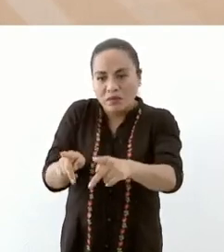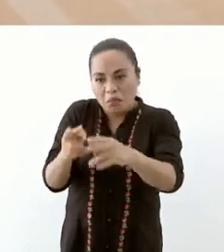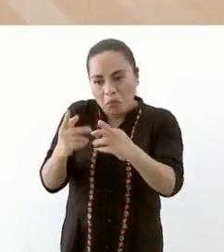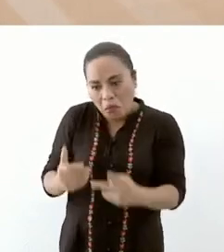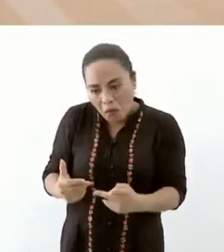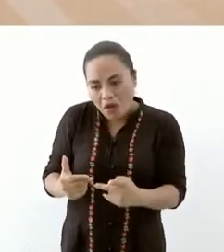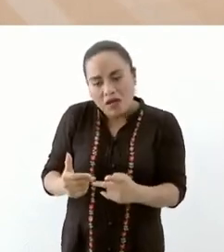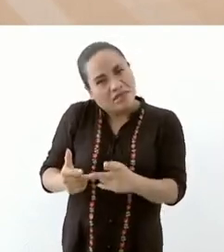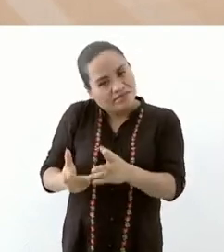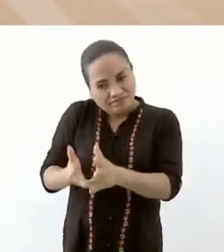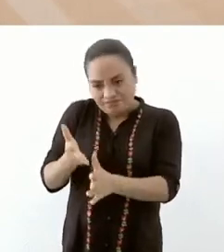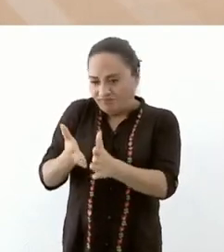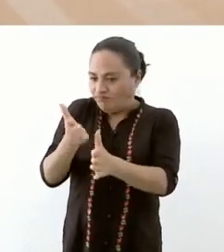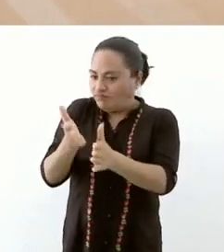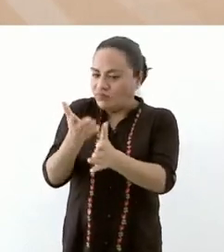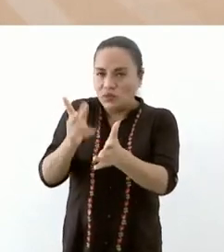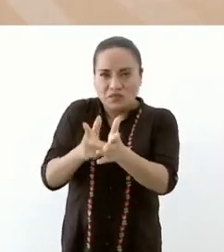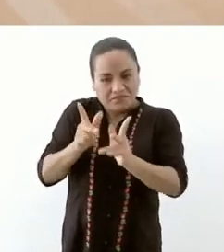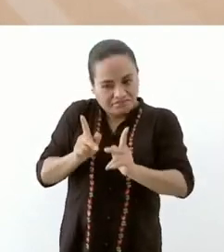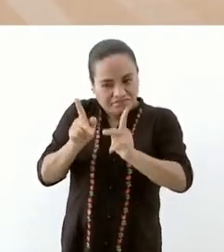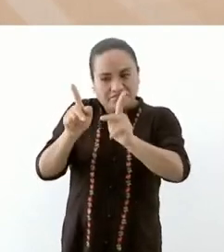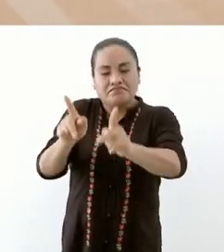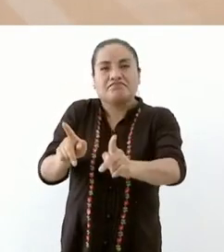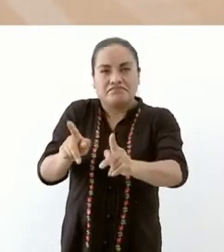aquí hay una participación